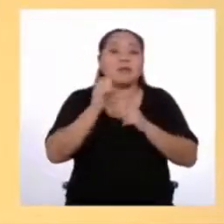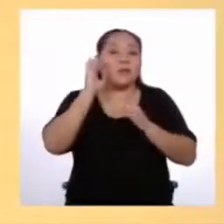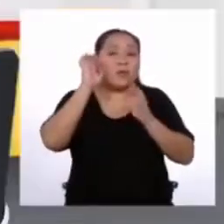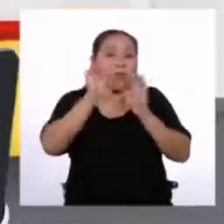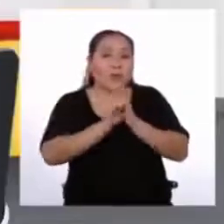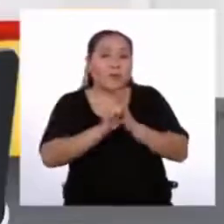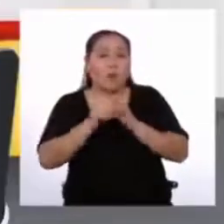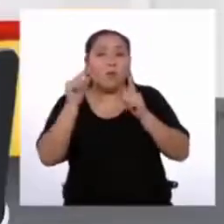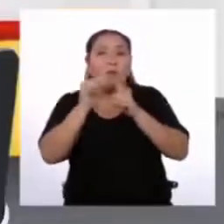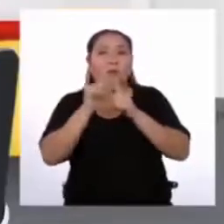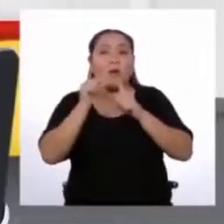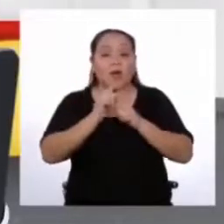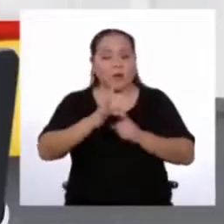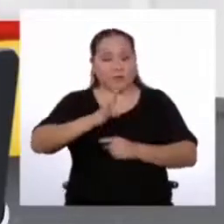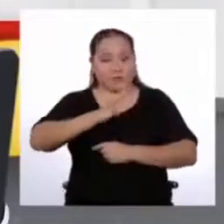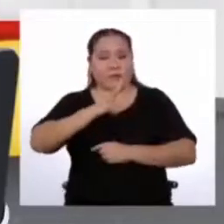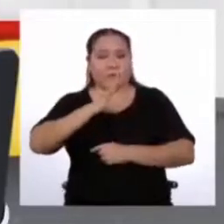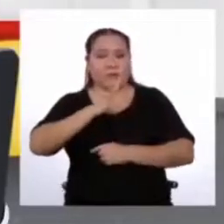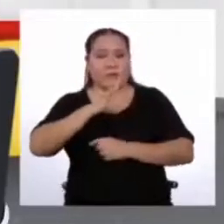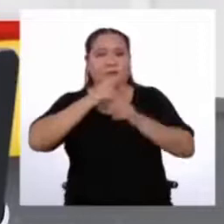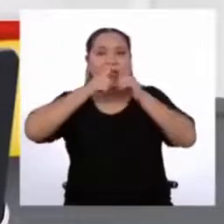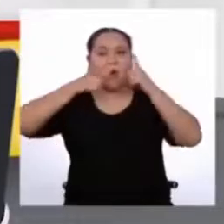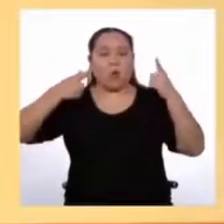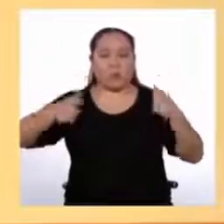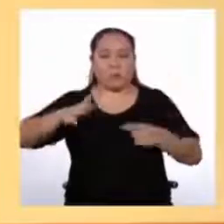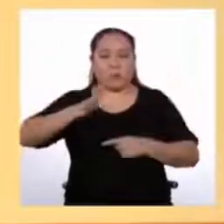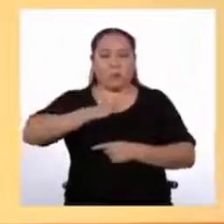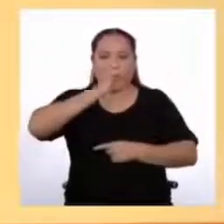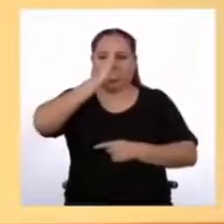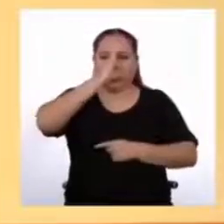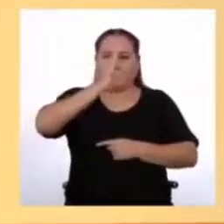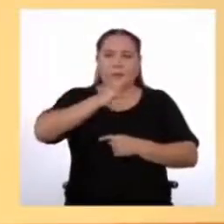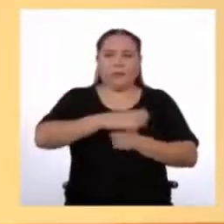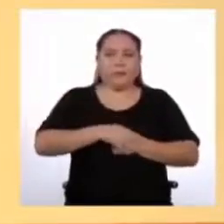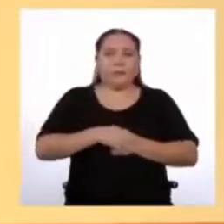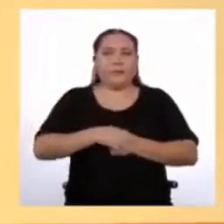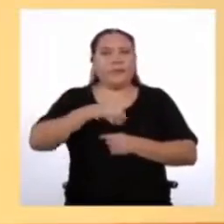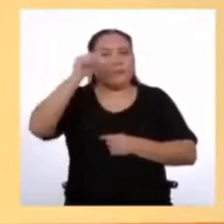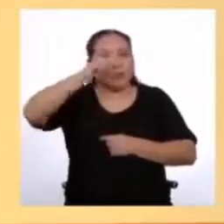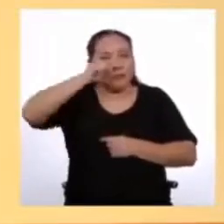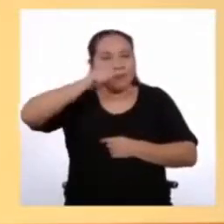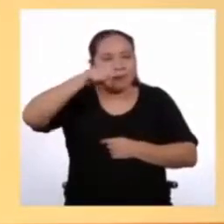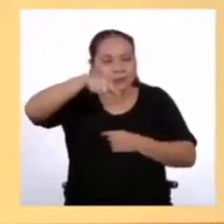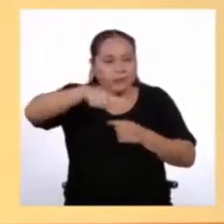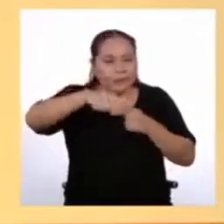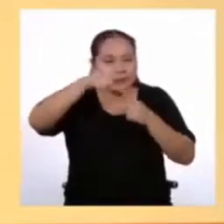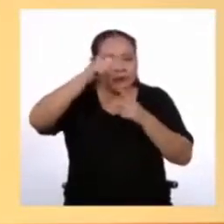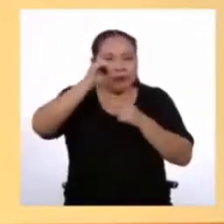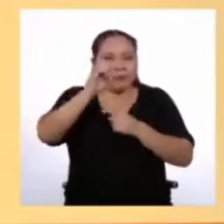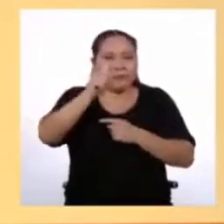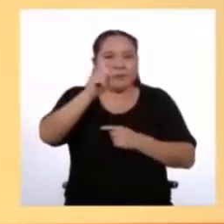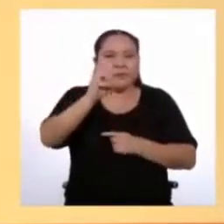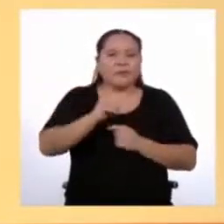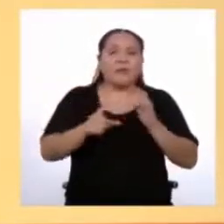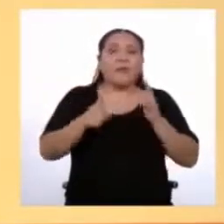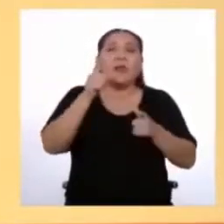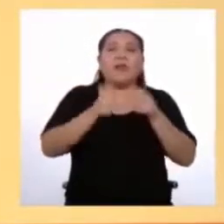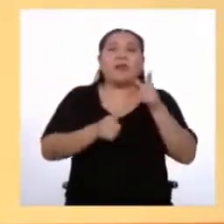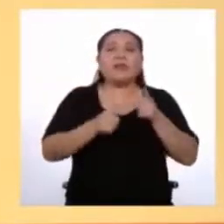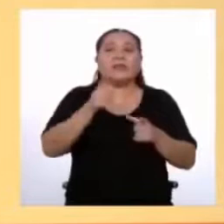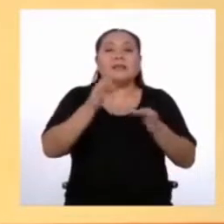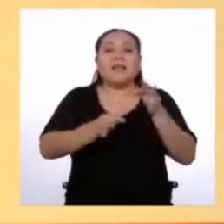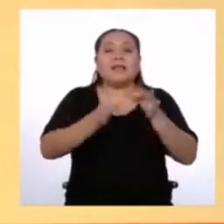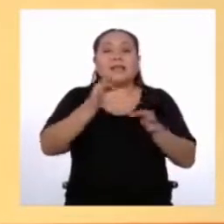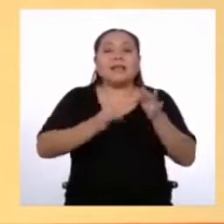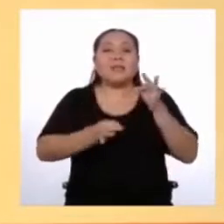lenguaje Formal Bien serio Sí Porque es un texto De carácter legal Que será leído